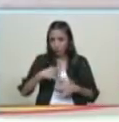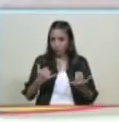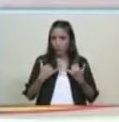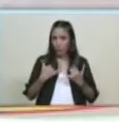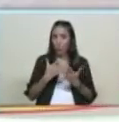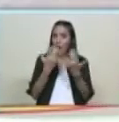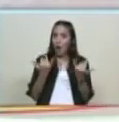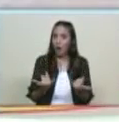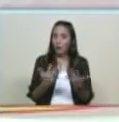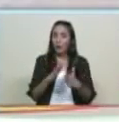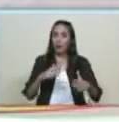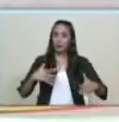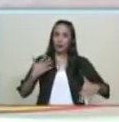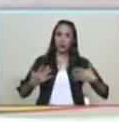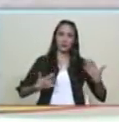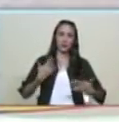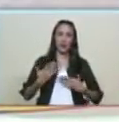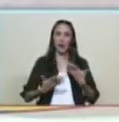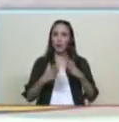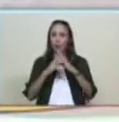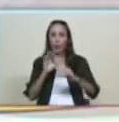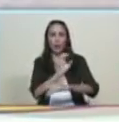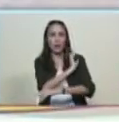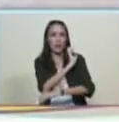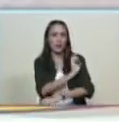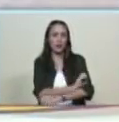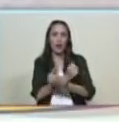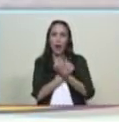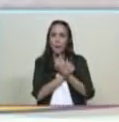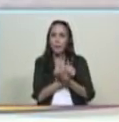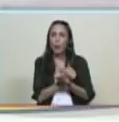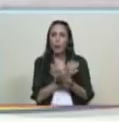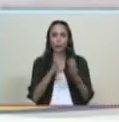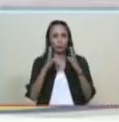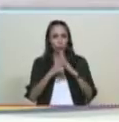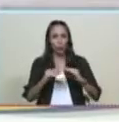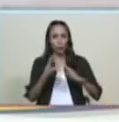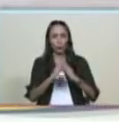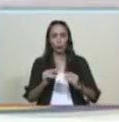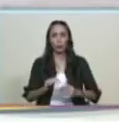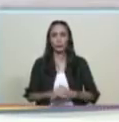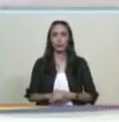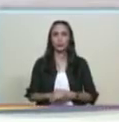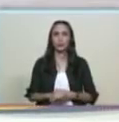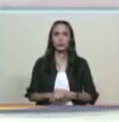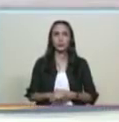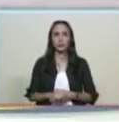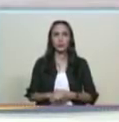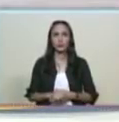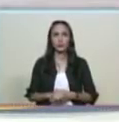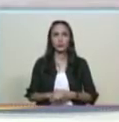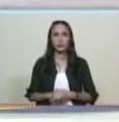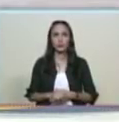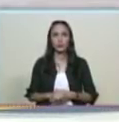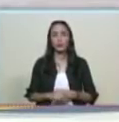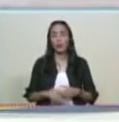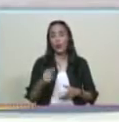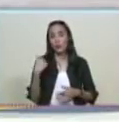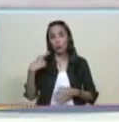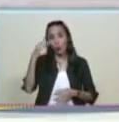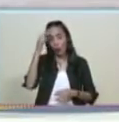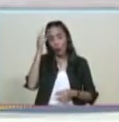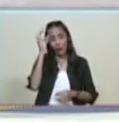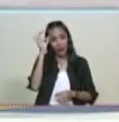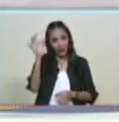felicidad de alegría de energía de amor de fuerza y ese pueblo lo tenemos creo en ti